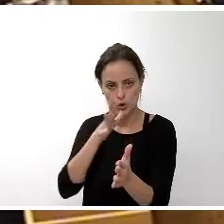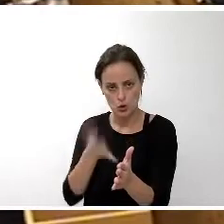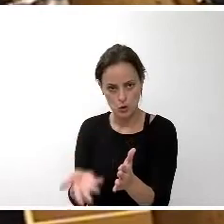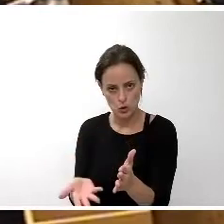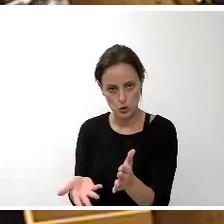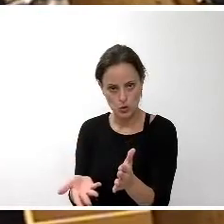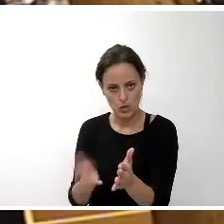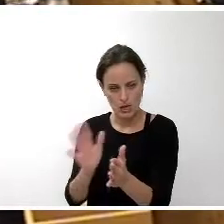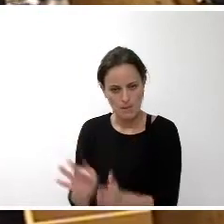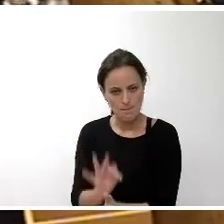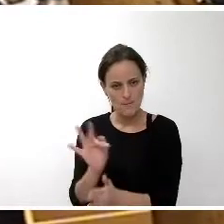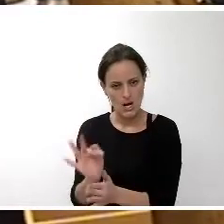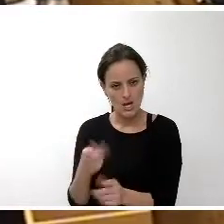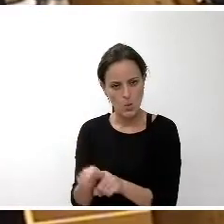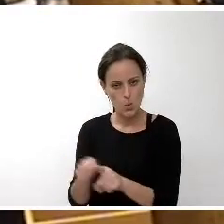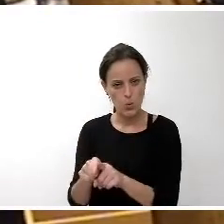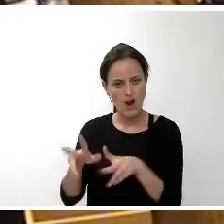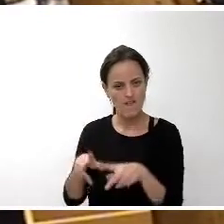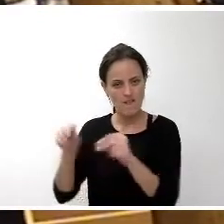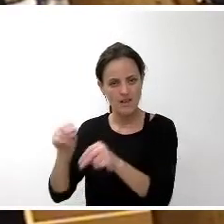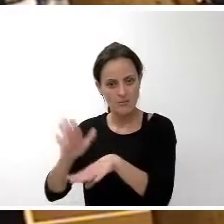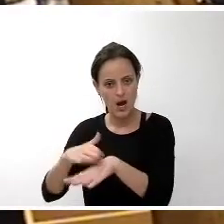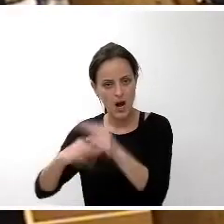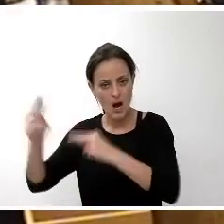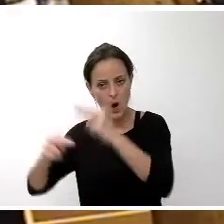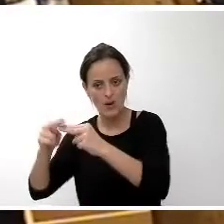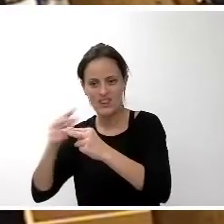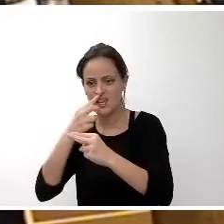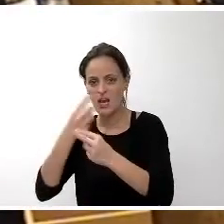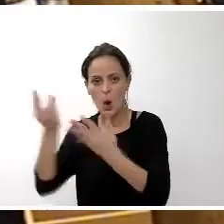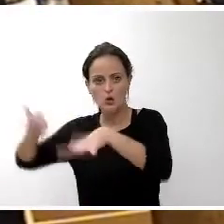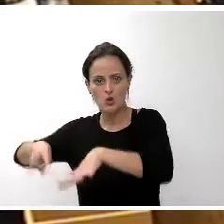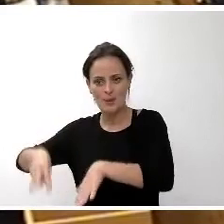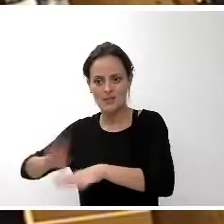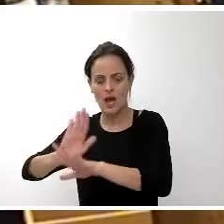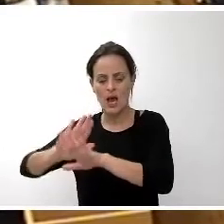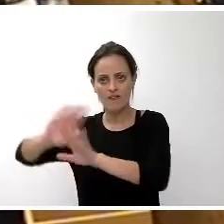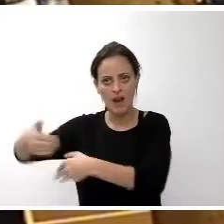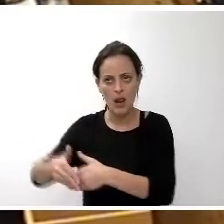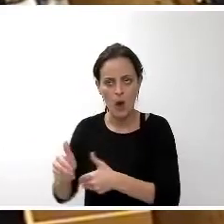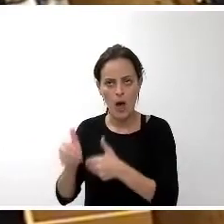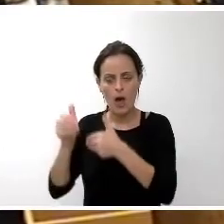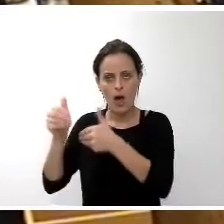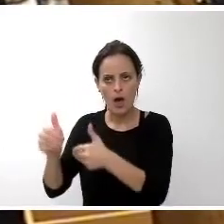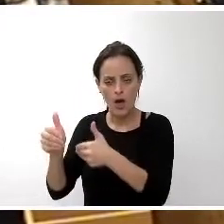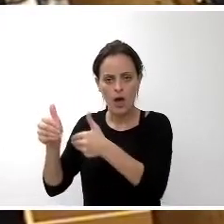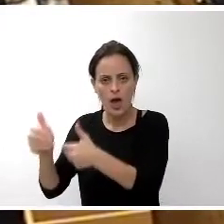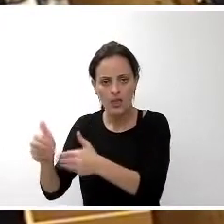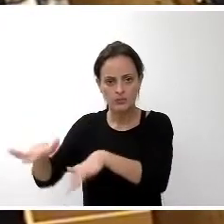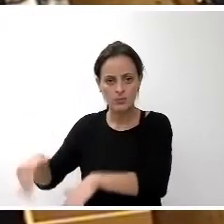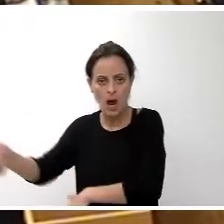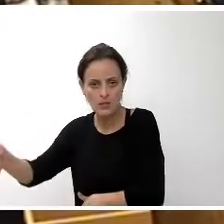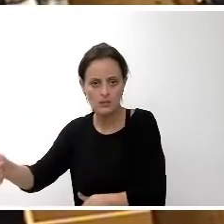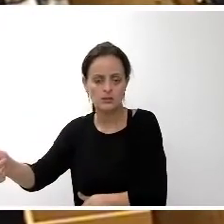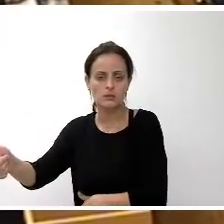que además tenía como plazo de ejecución ocho meses y, sin embargo, se ha prolongado durante diez meses más de lo previsto.